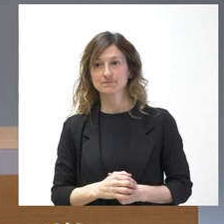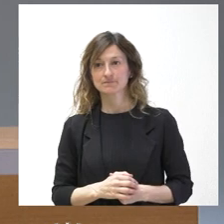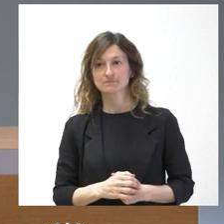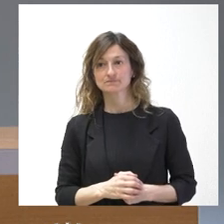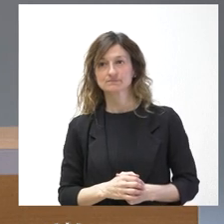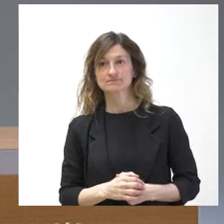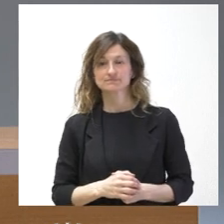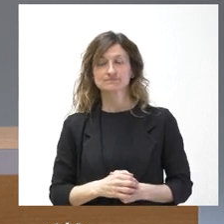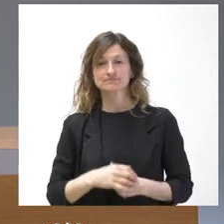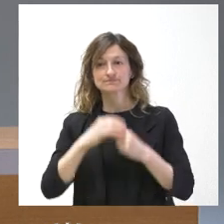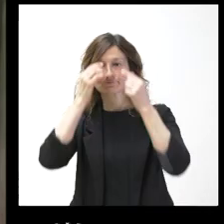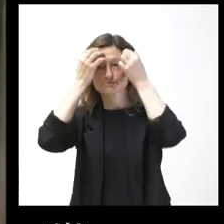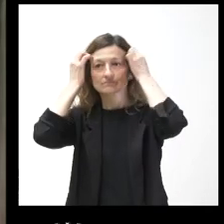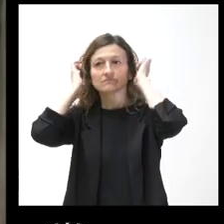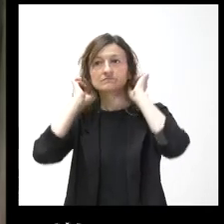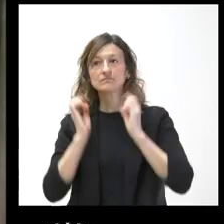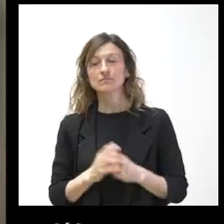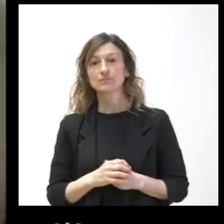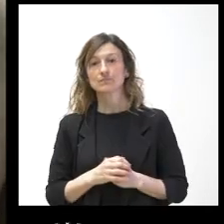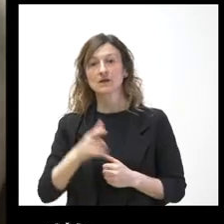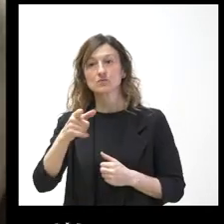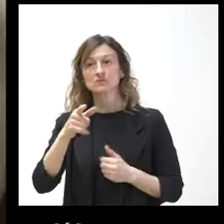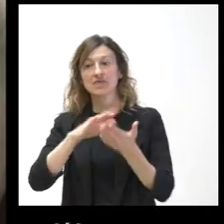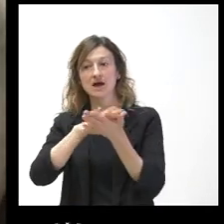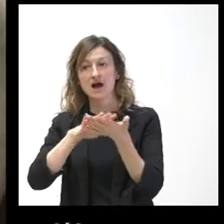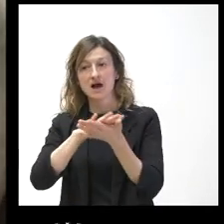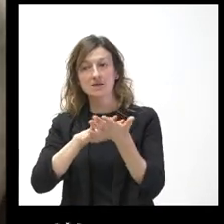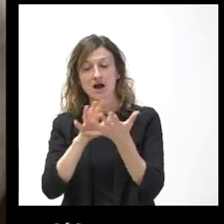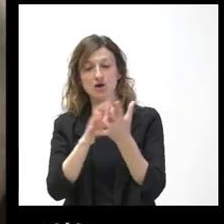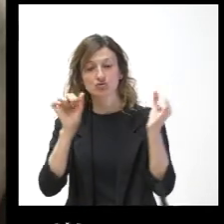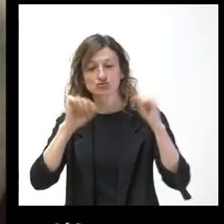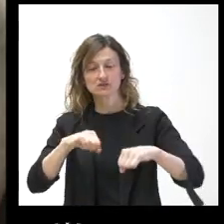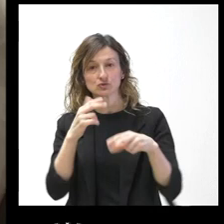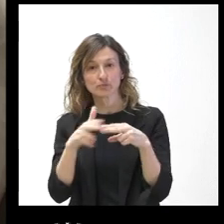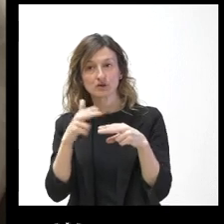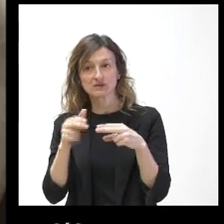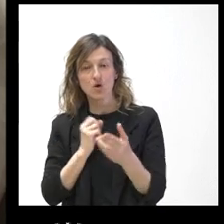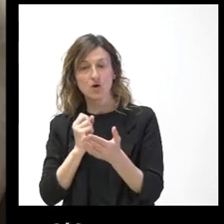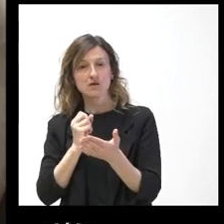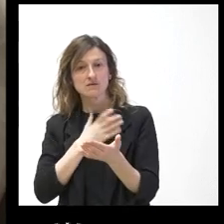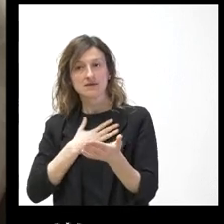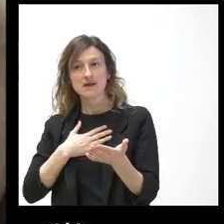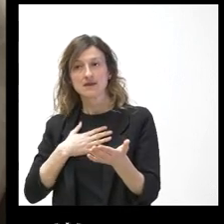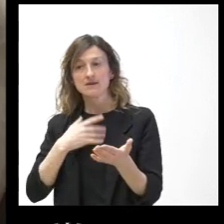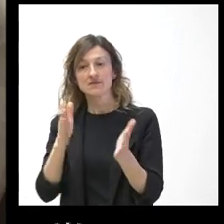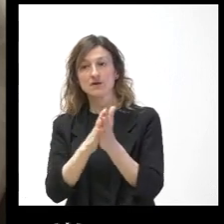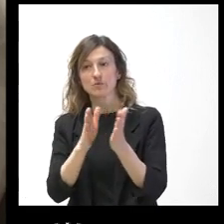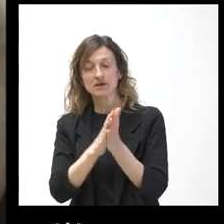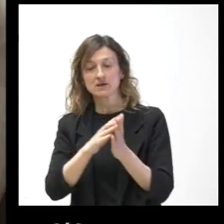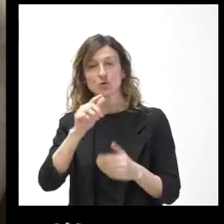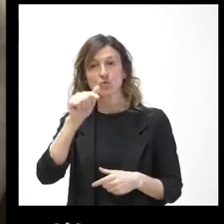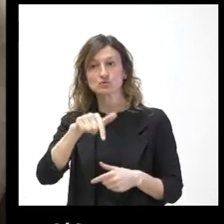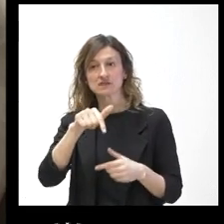Sí, ha hablado usted de ese consenso político por el que apuestan le ha comentado el compañero que no han aprobado ustedes